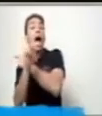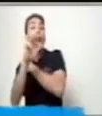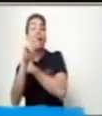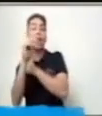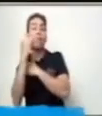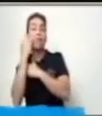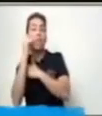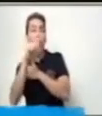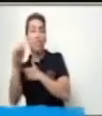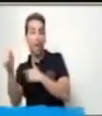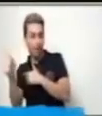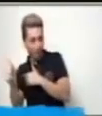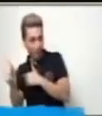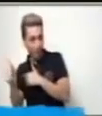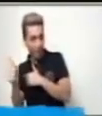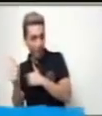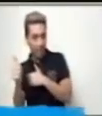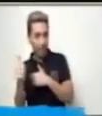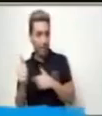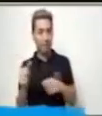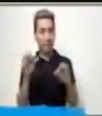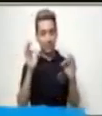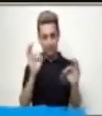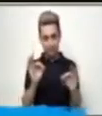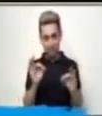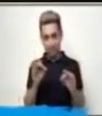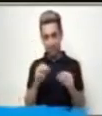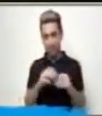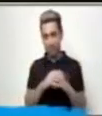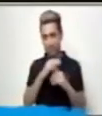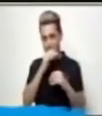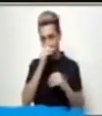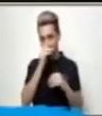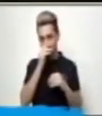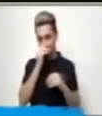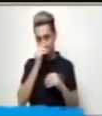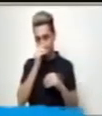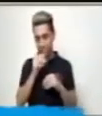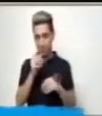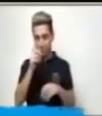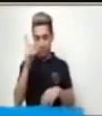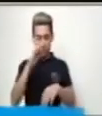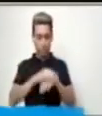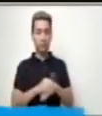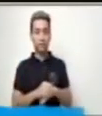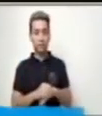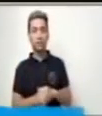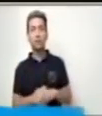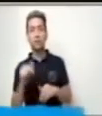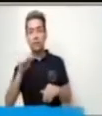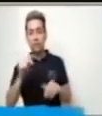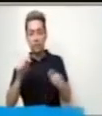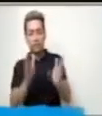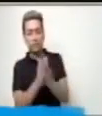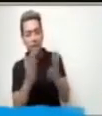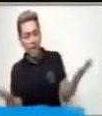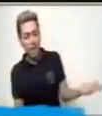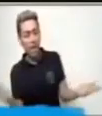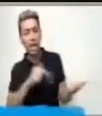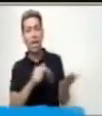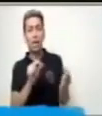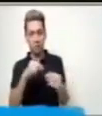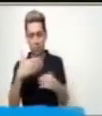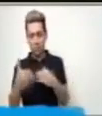Excelente. Continuamos una vez más. Y este libro hermoso está por